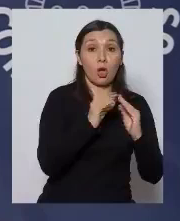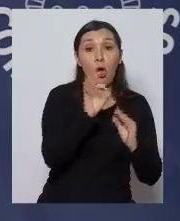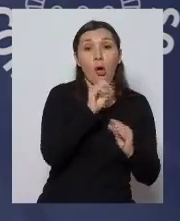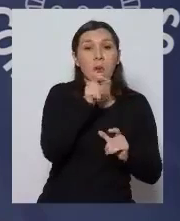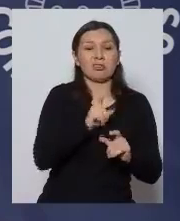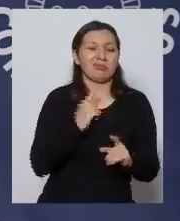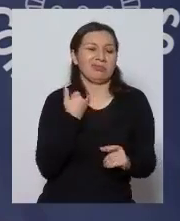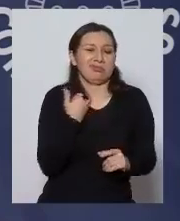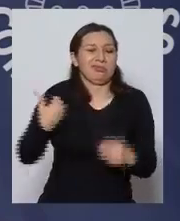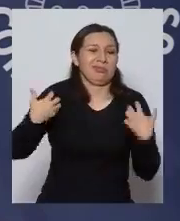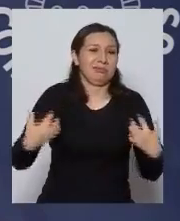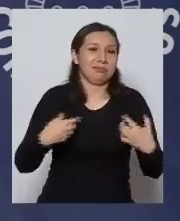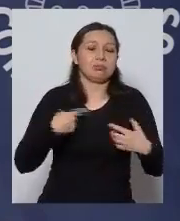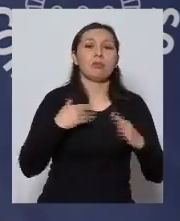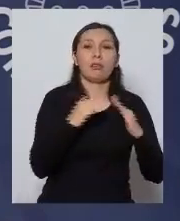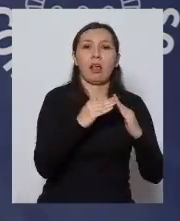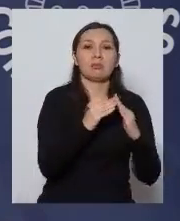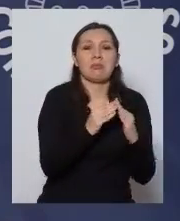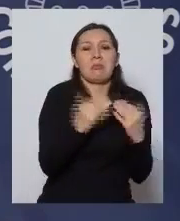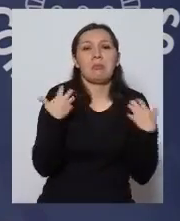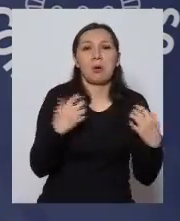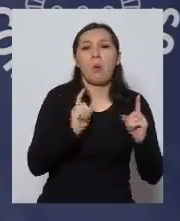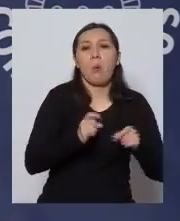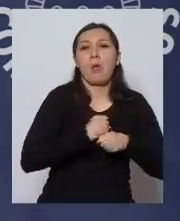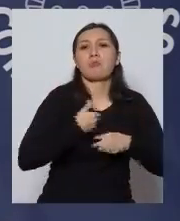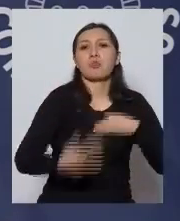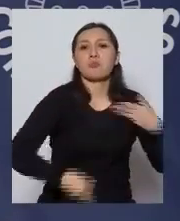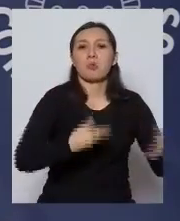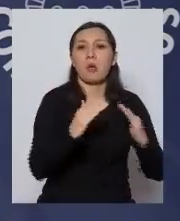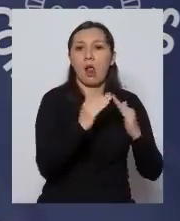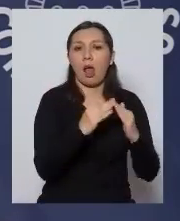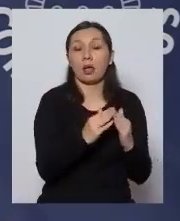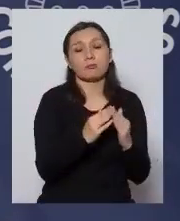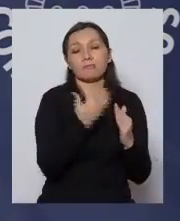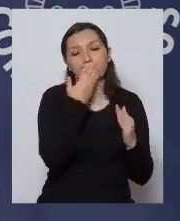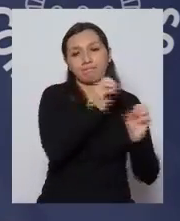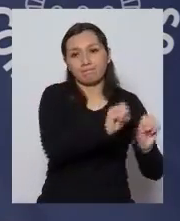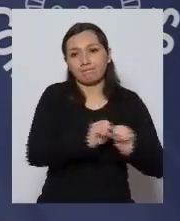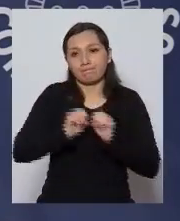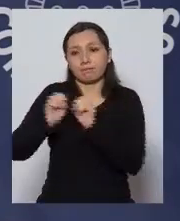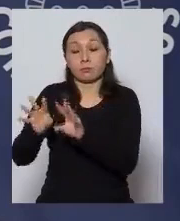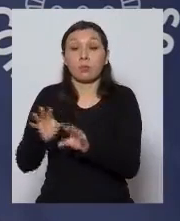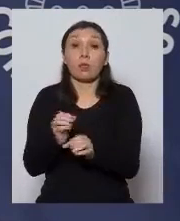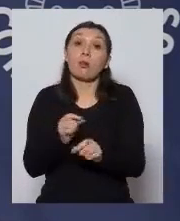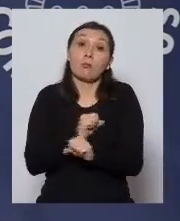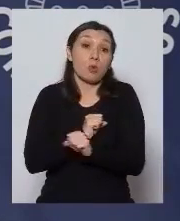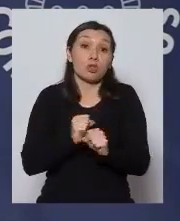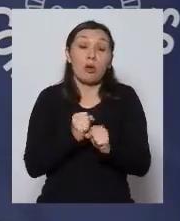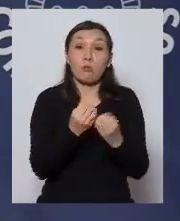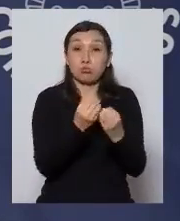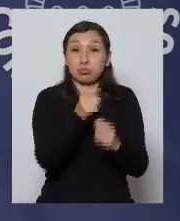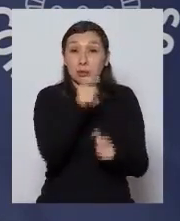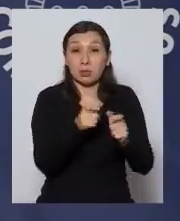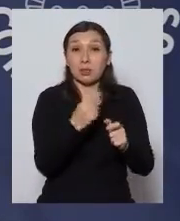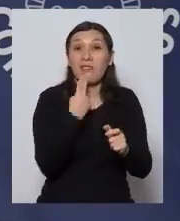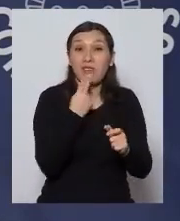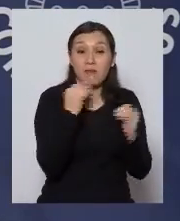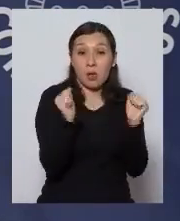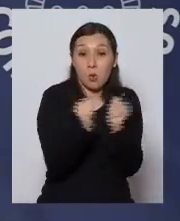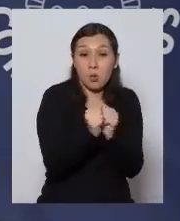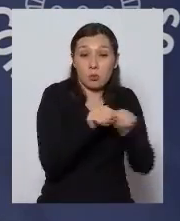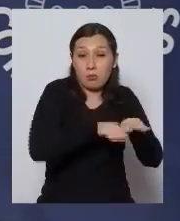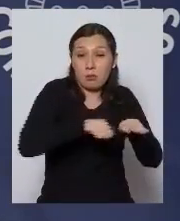voluntad para hacerlo en su domicilio posible porque viven muchas personas mucho hacinamiento